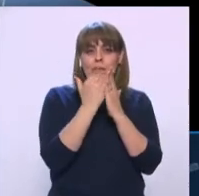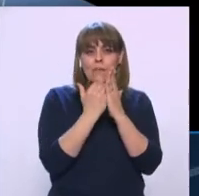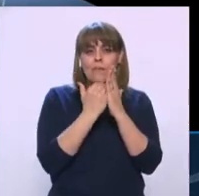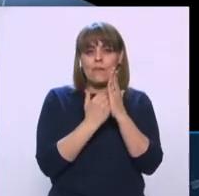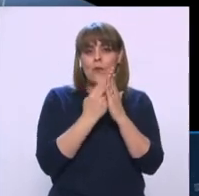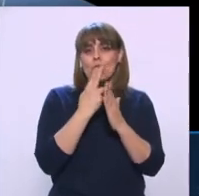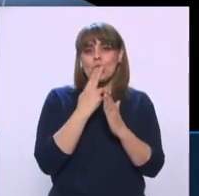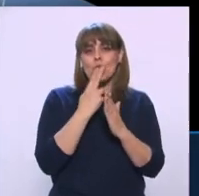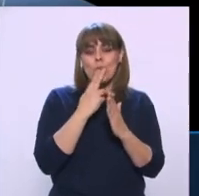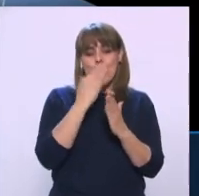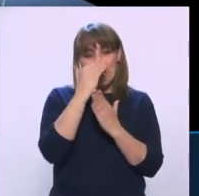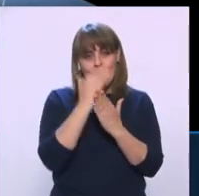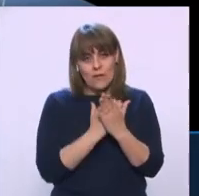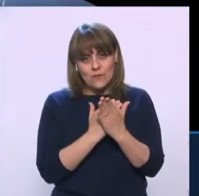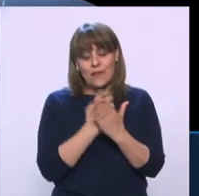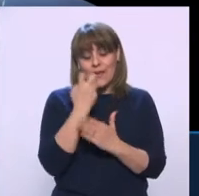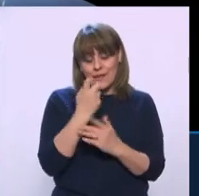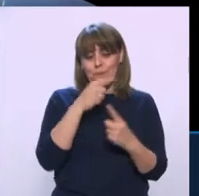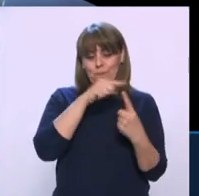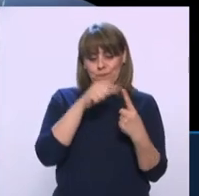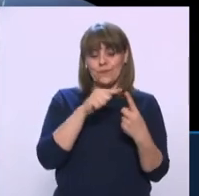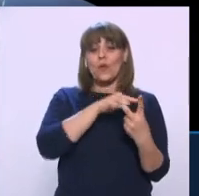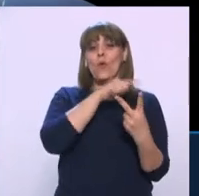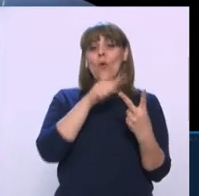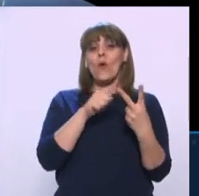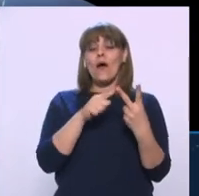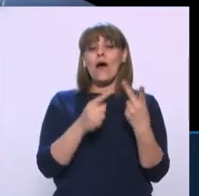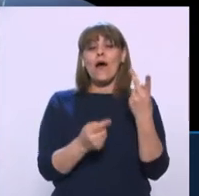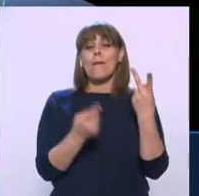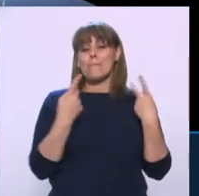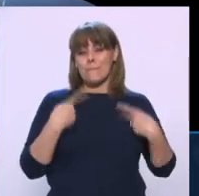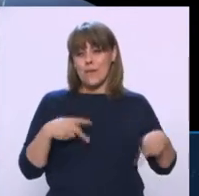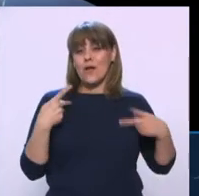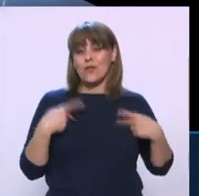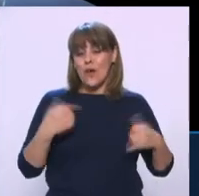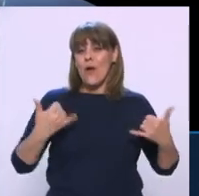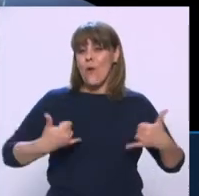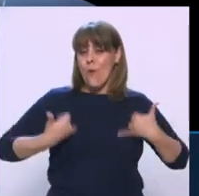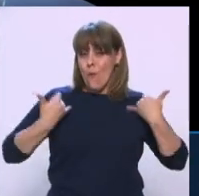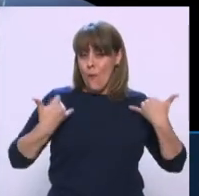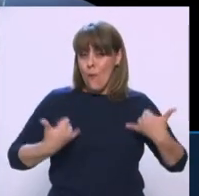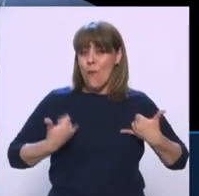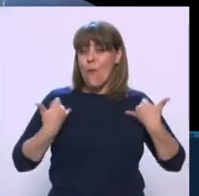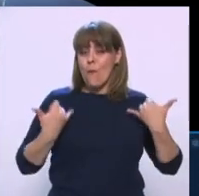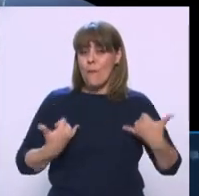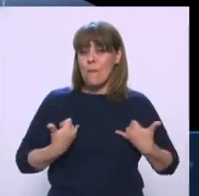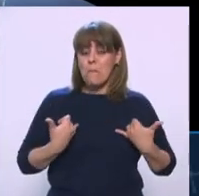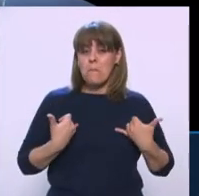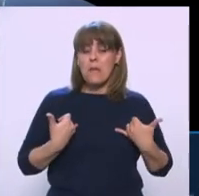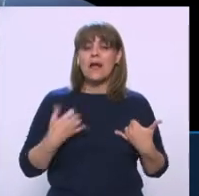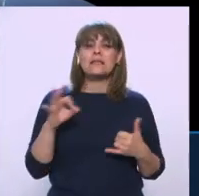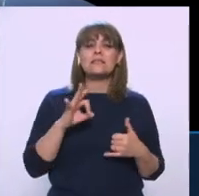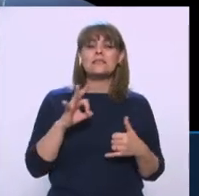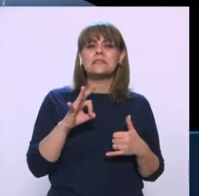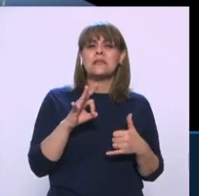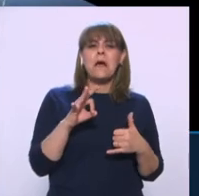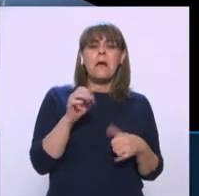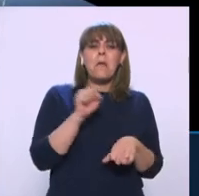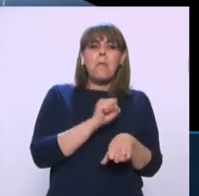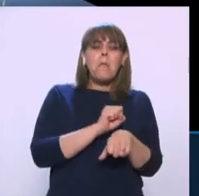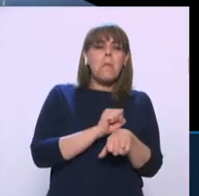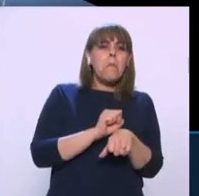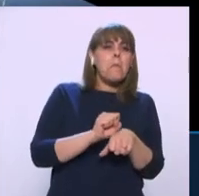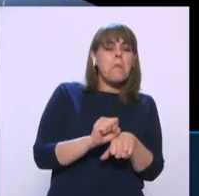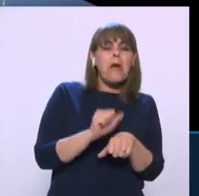una. Y otra también es que muchas personas, sobre todo jóvenes, que pueden cursar con cuadros leves o incluso